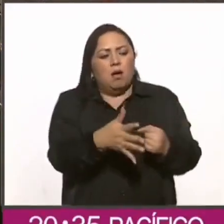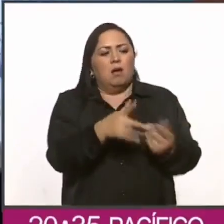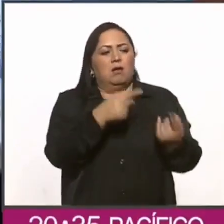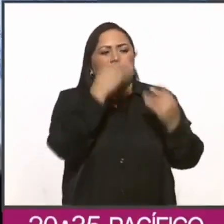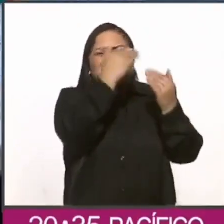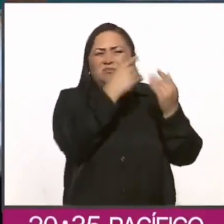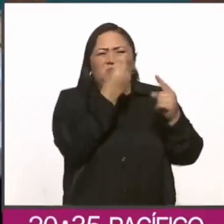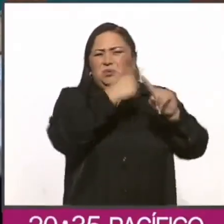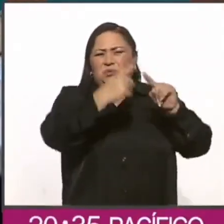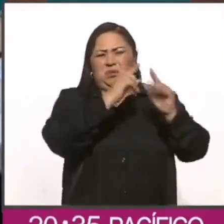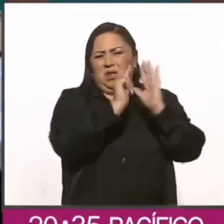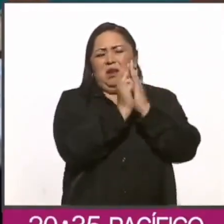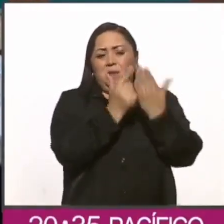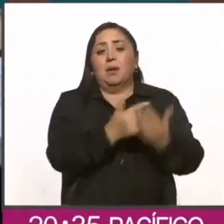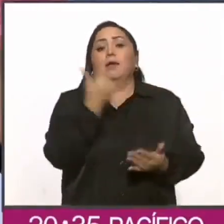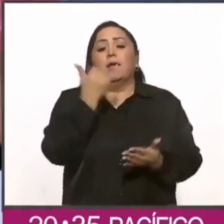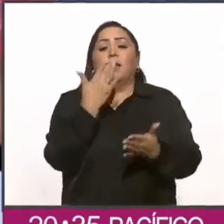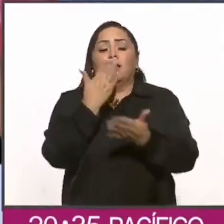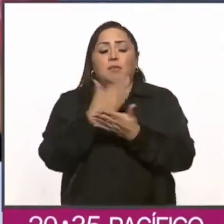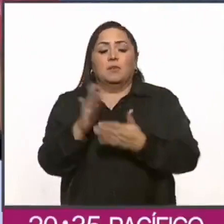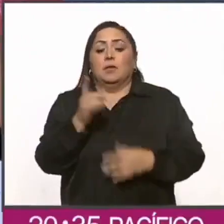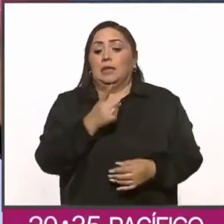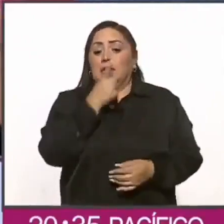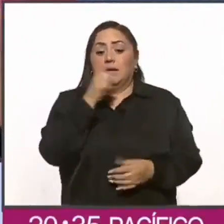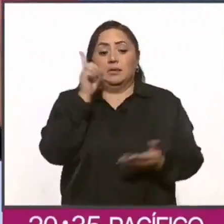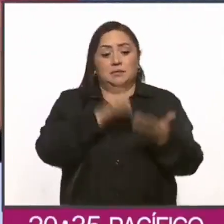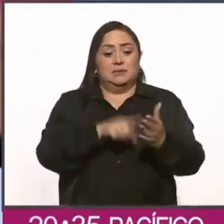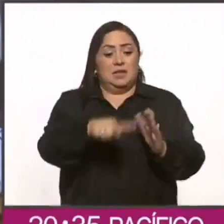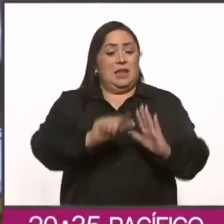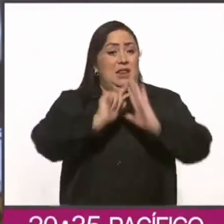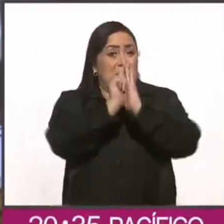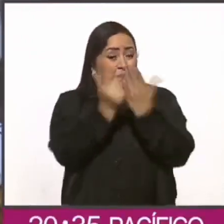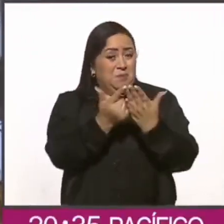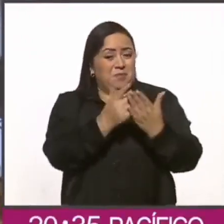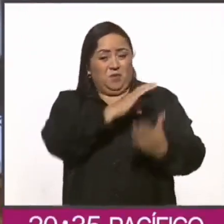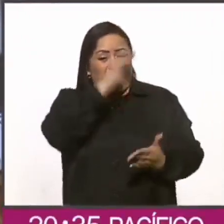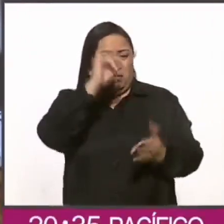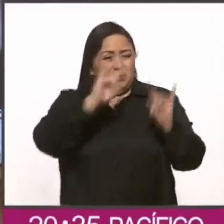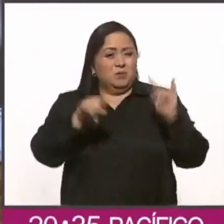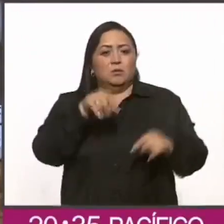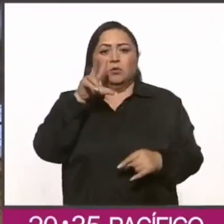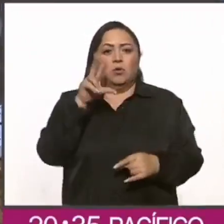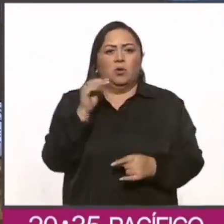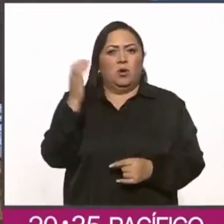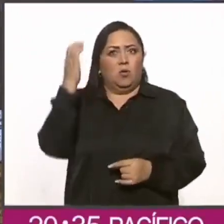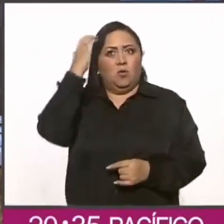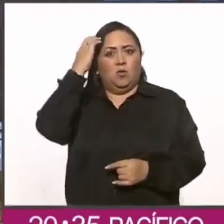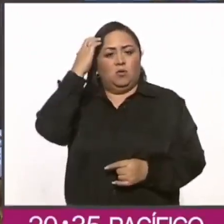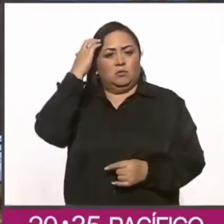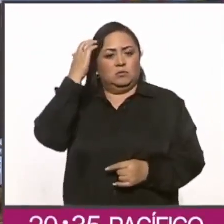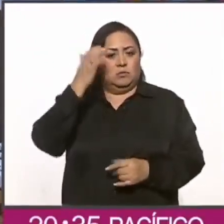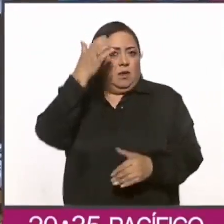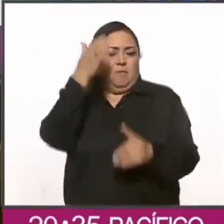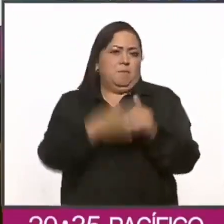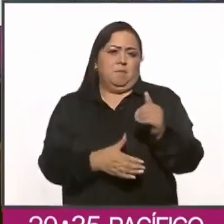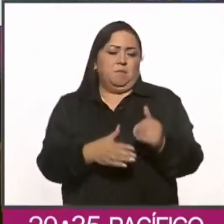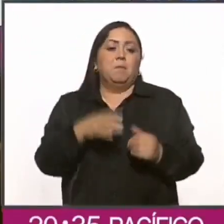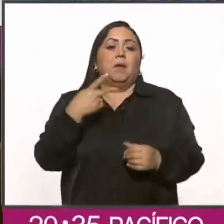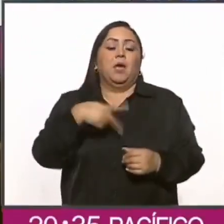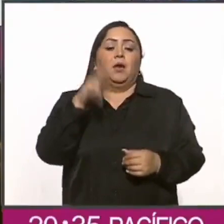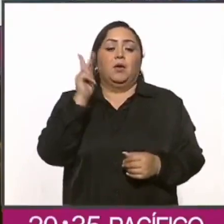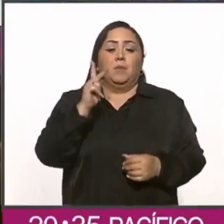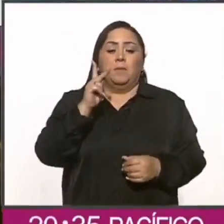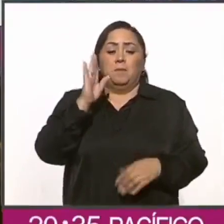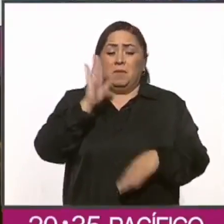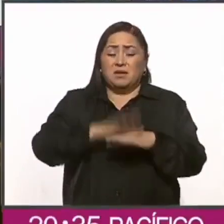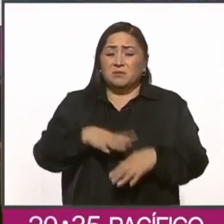de medición. Además, se refrendó que los contenidos de los libros no son conocimientos acabados. Y sobre